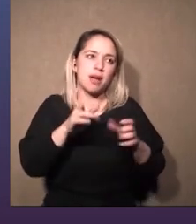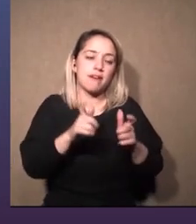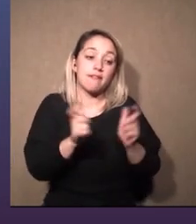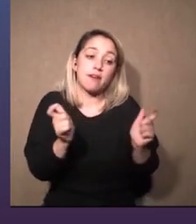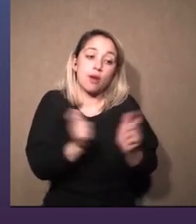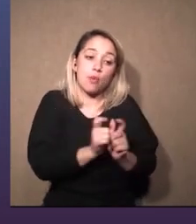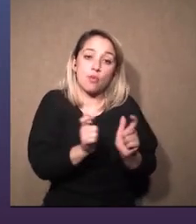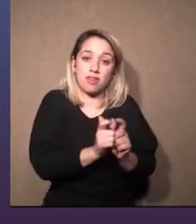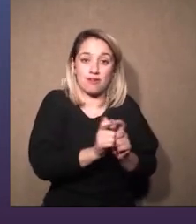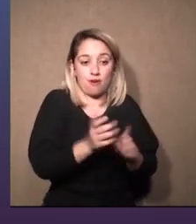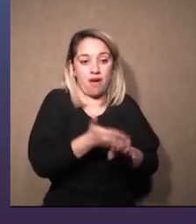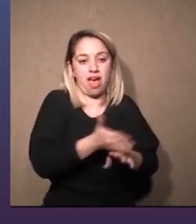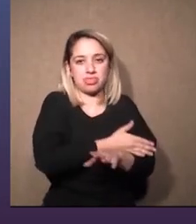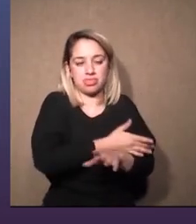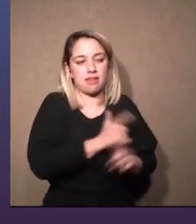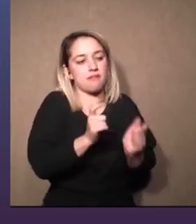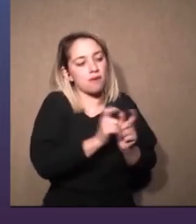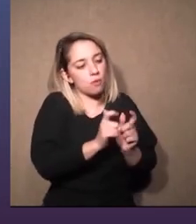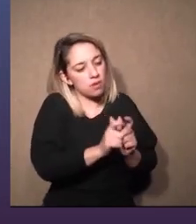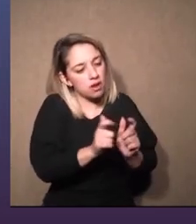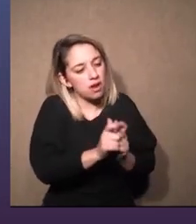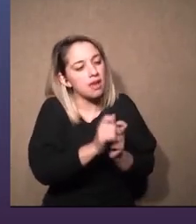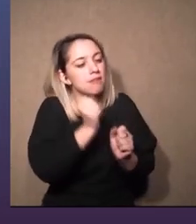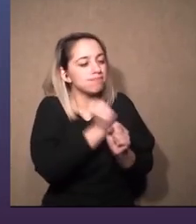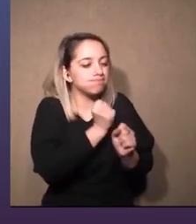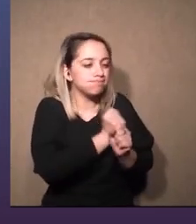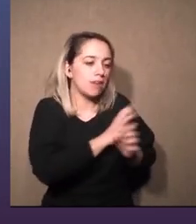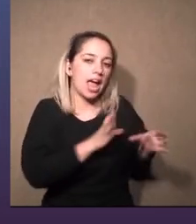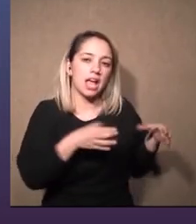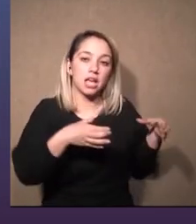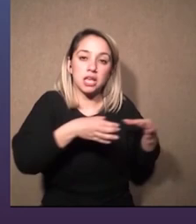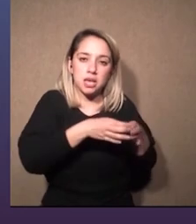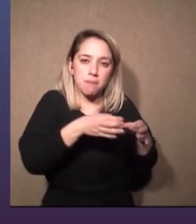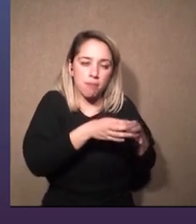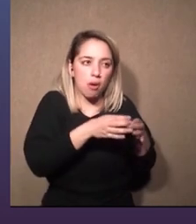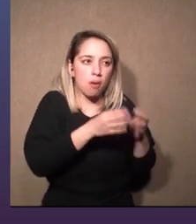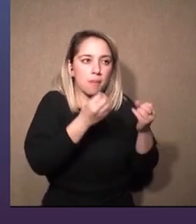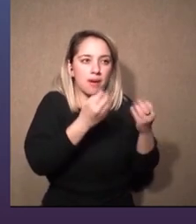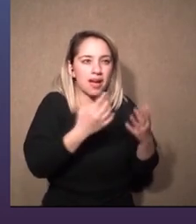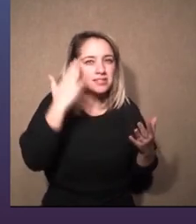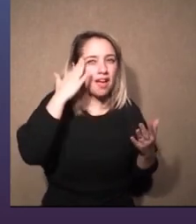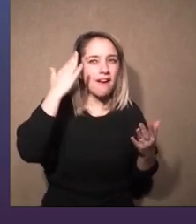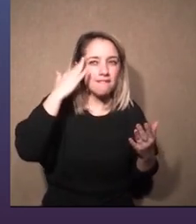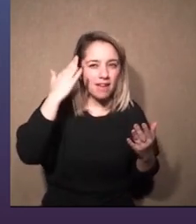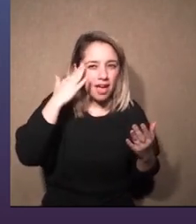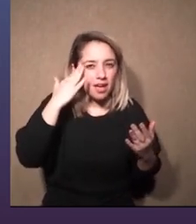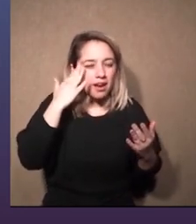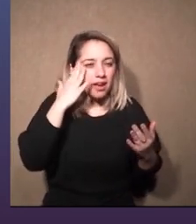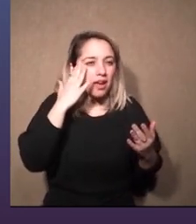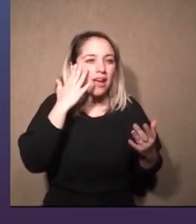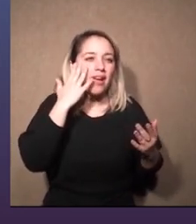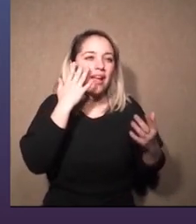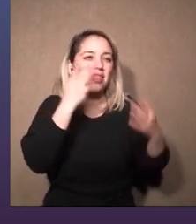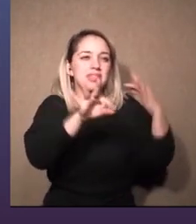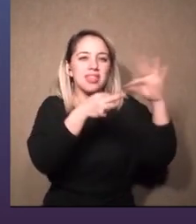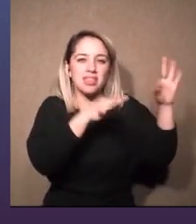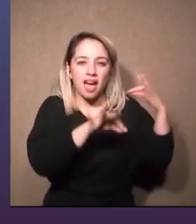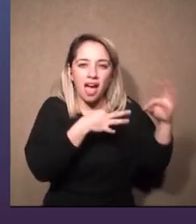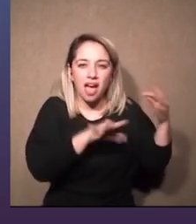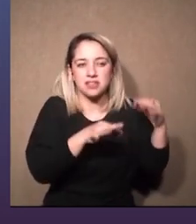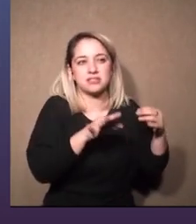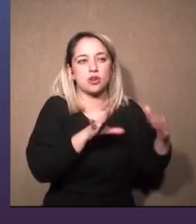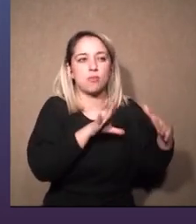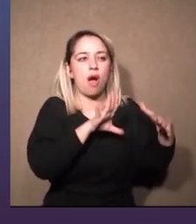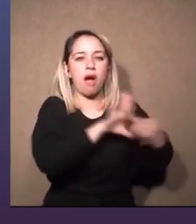las reuniones todo lo que se trabaja previamente como equipo para saber digamos cuáles son las directivas a seguir